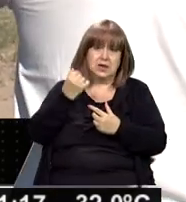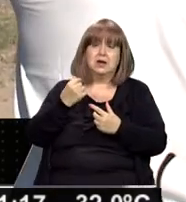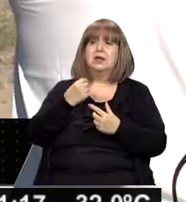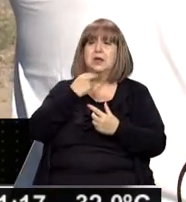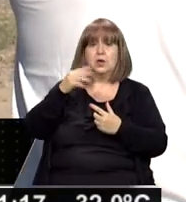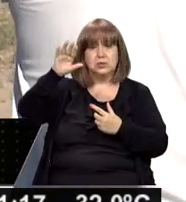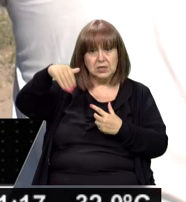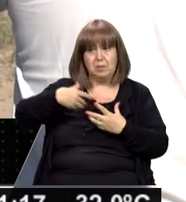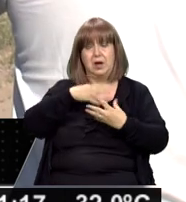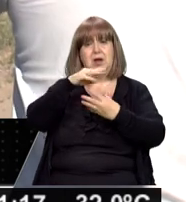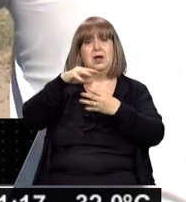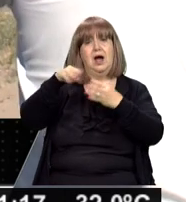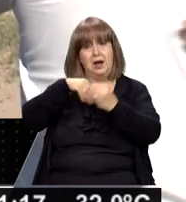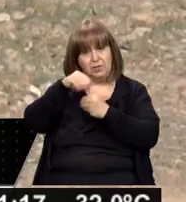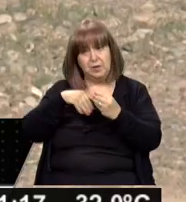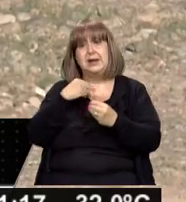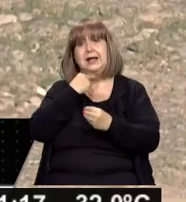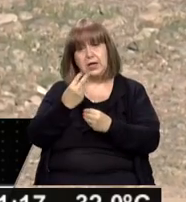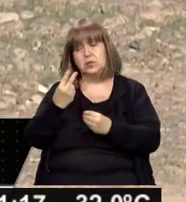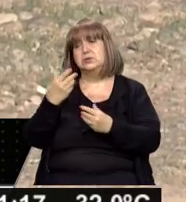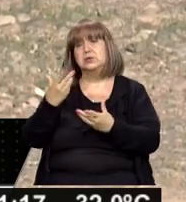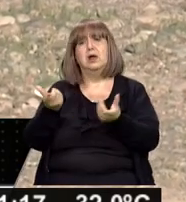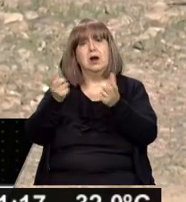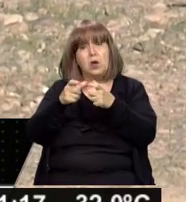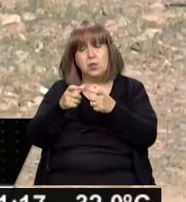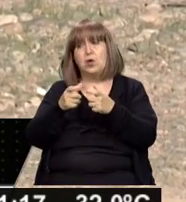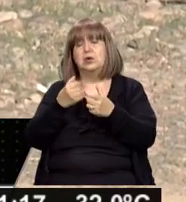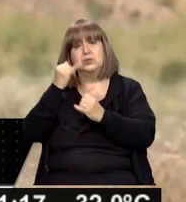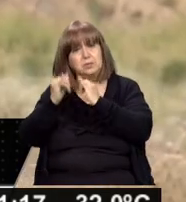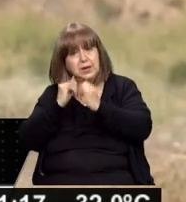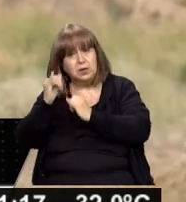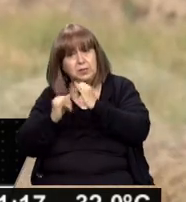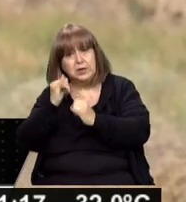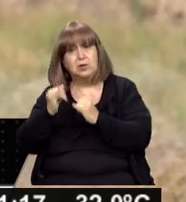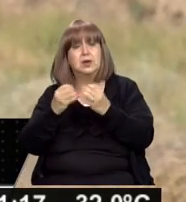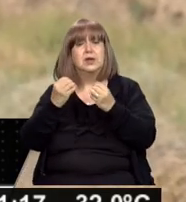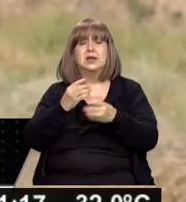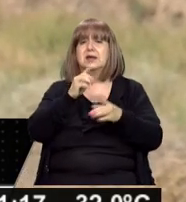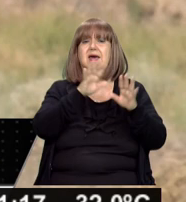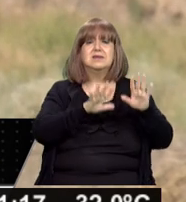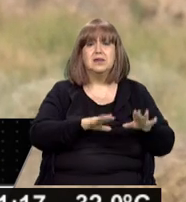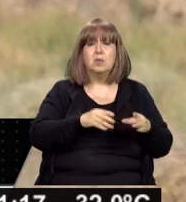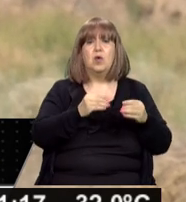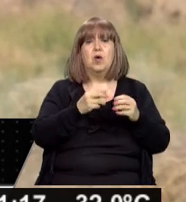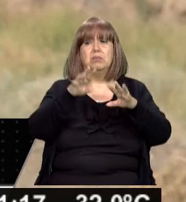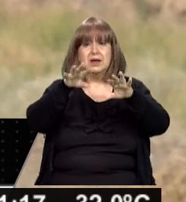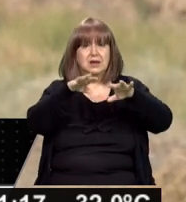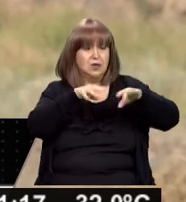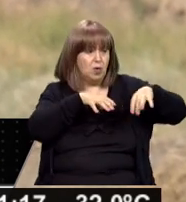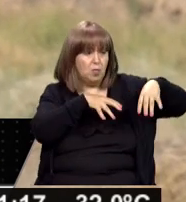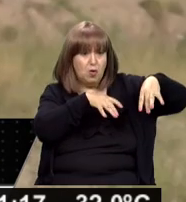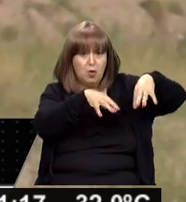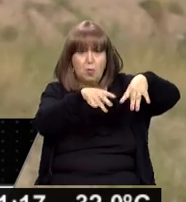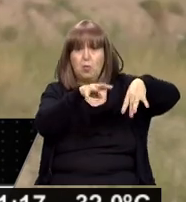explicando cada una de las medidas que se fueron haciendo, no solo investigativas, sino también medidas en cuanto a rastrillajes. La policía